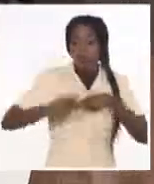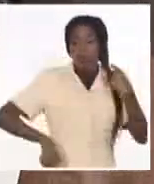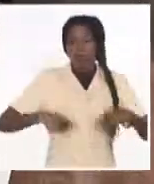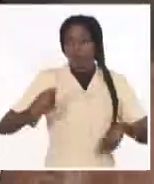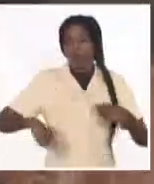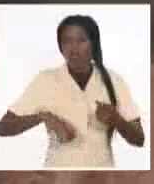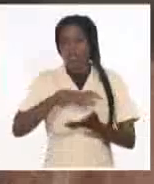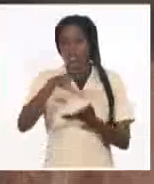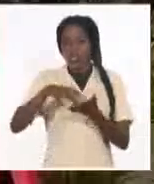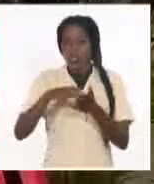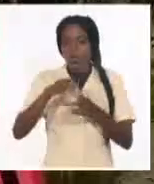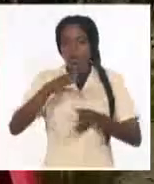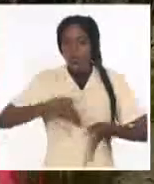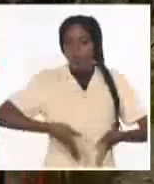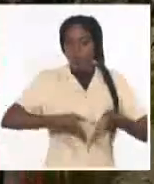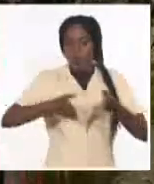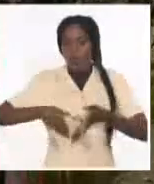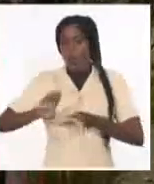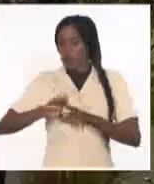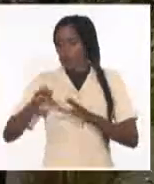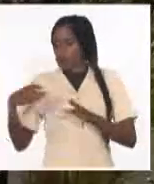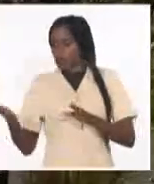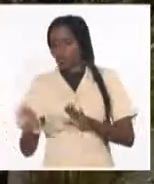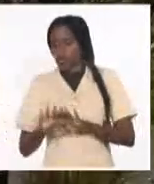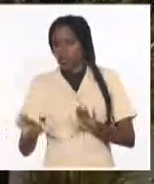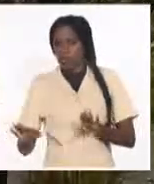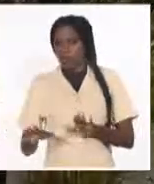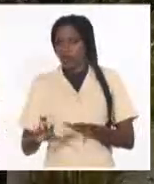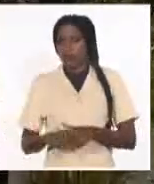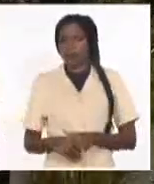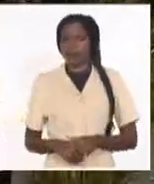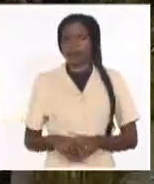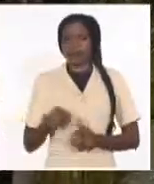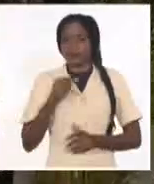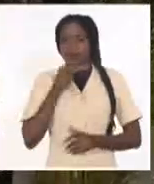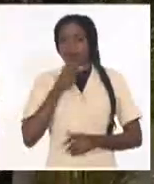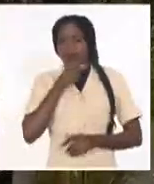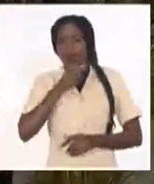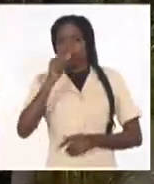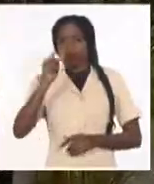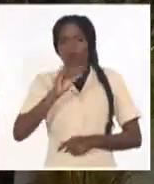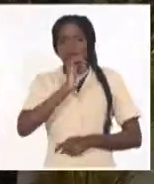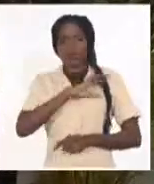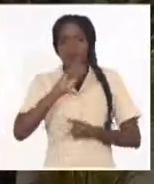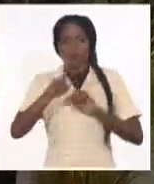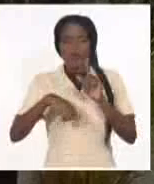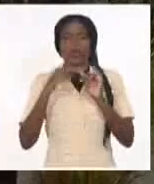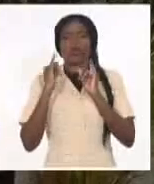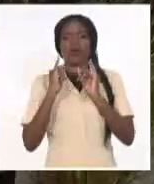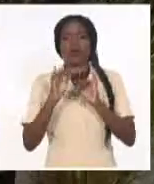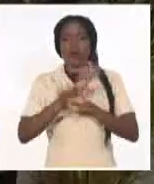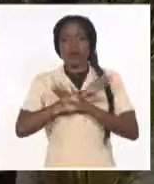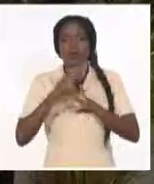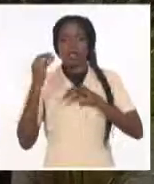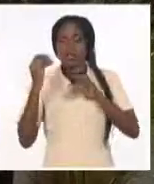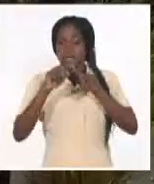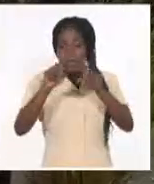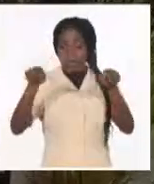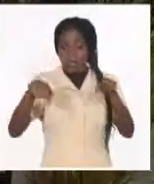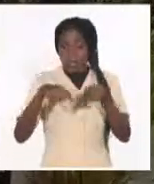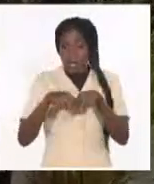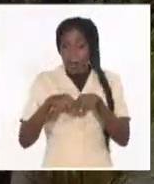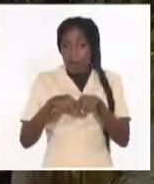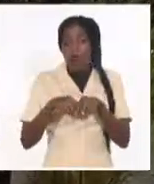en una pista aledaña. Esto es lo que teníamos, Oswey, desde aquí, desde Santiago de Chile, estaremos informando mañana ya en el campo de entrenamiento